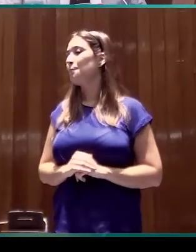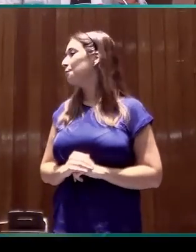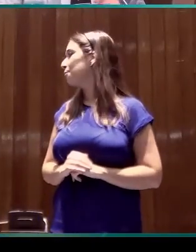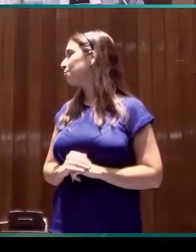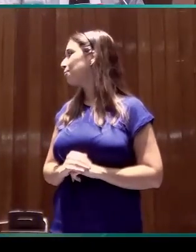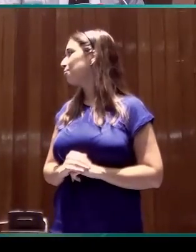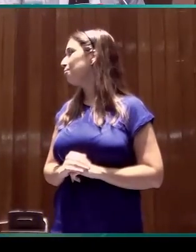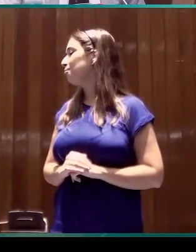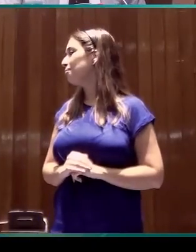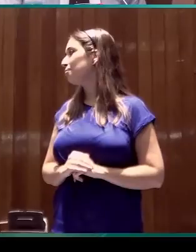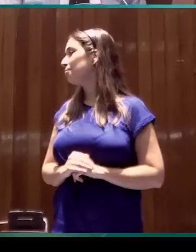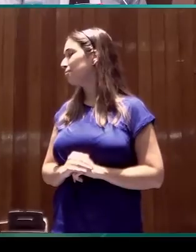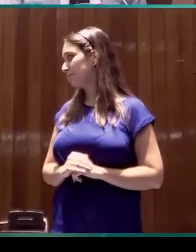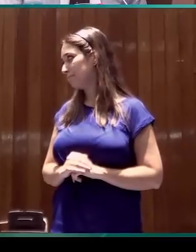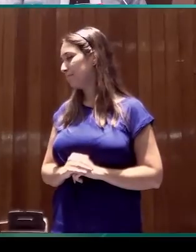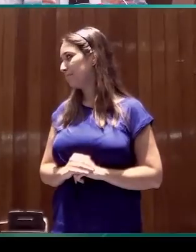Bien,